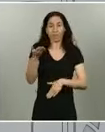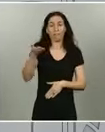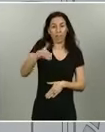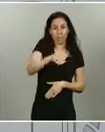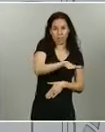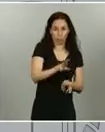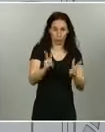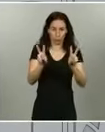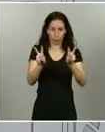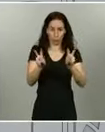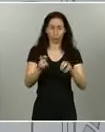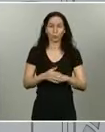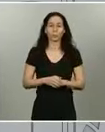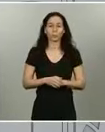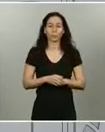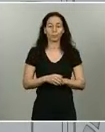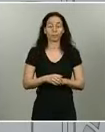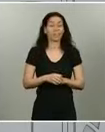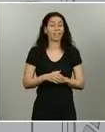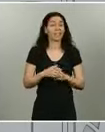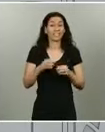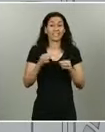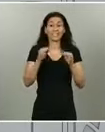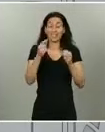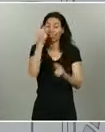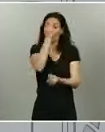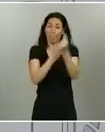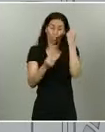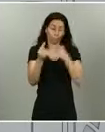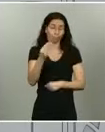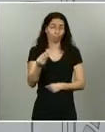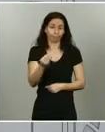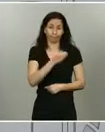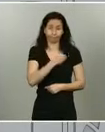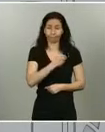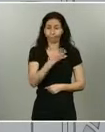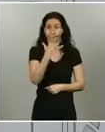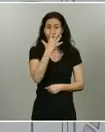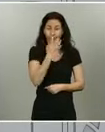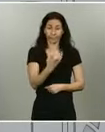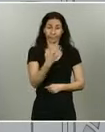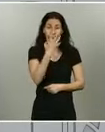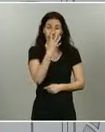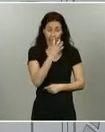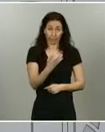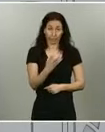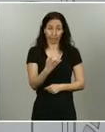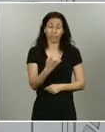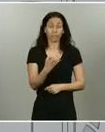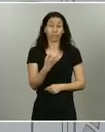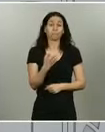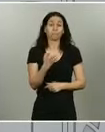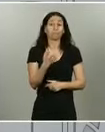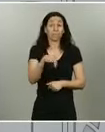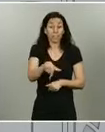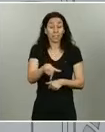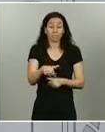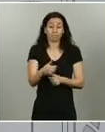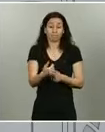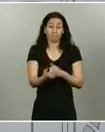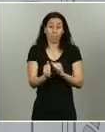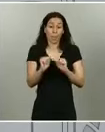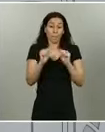Son siempre datos tristes y es más triste todavía cuando vamos recogiendo nueva información de diferentes fuentes